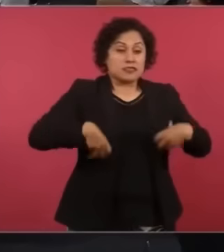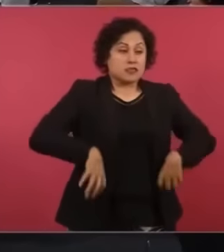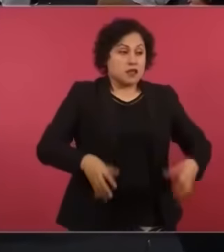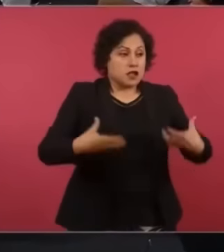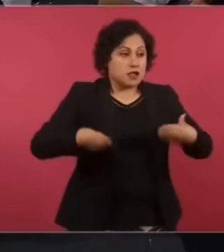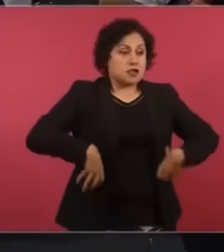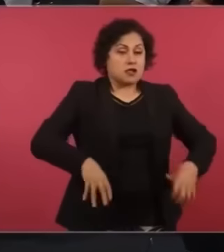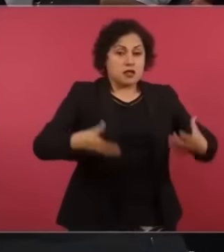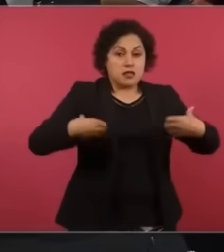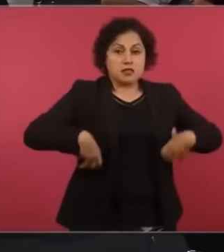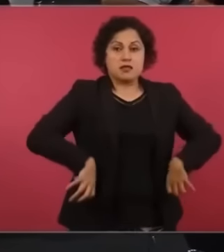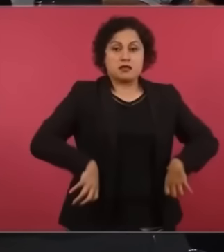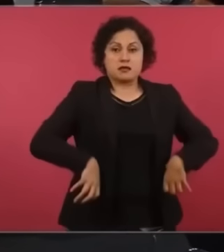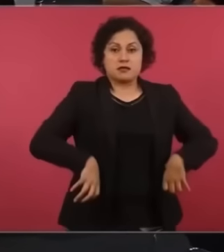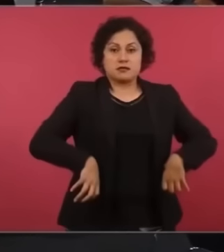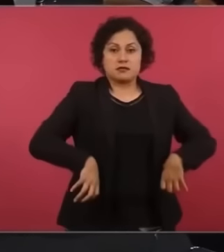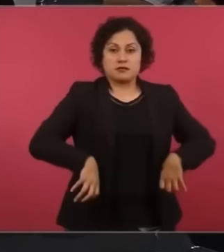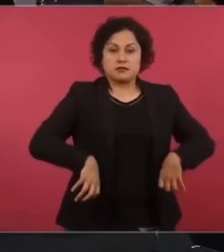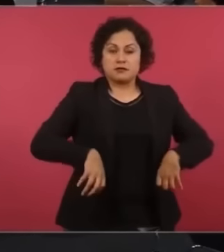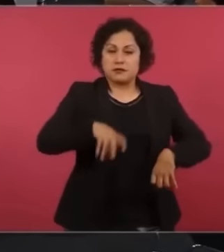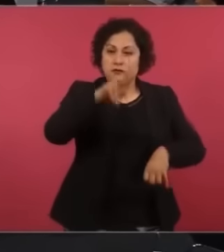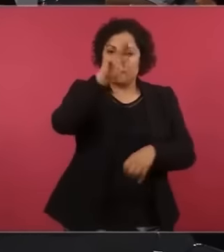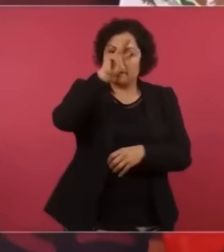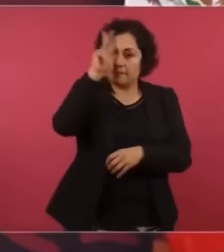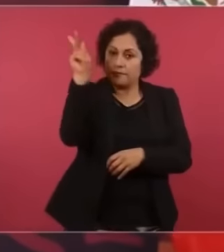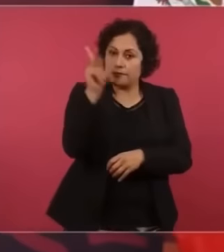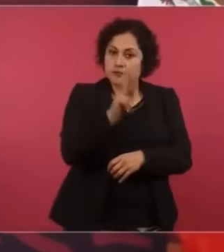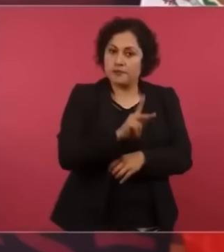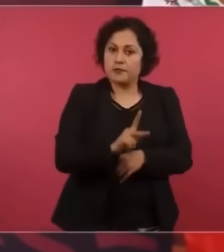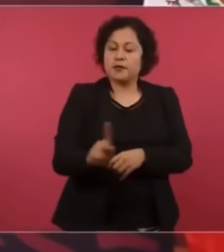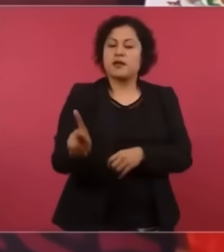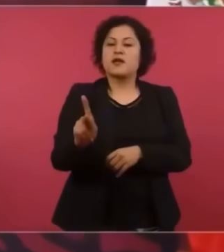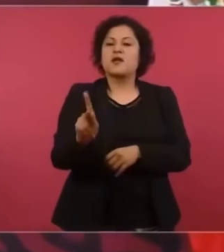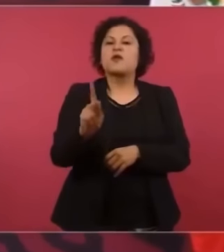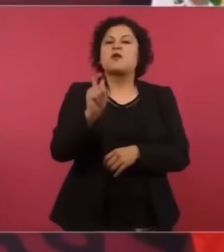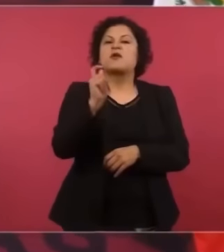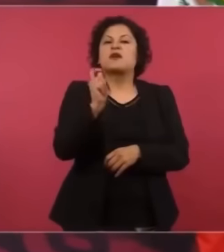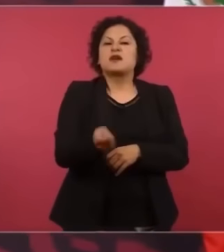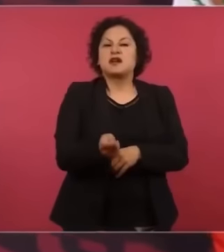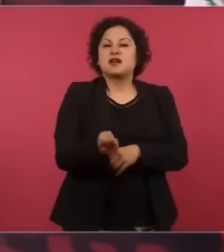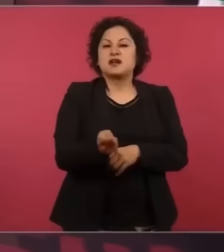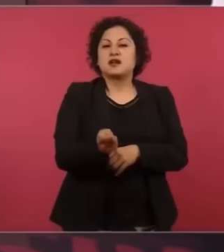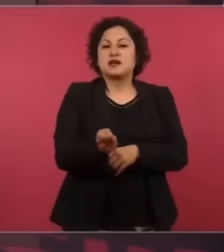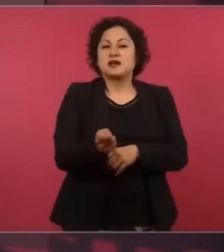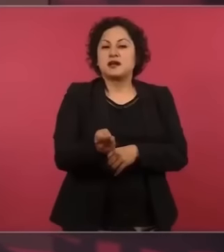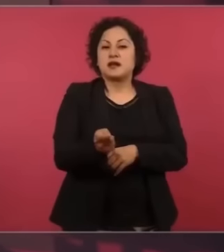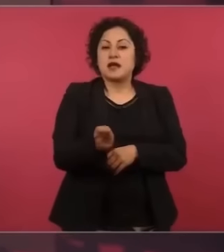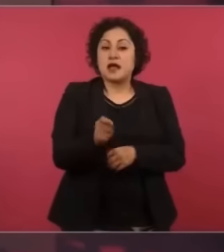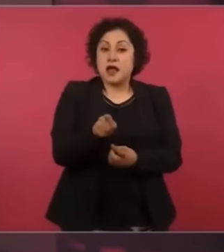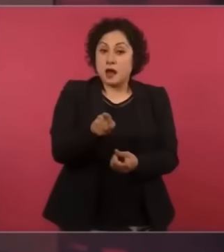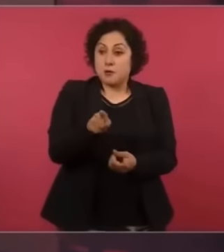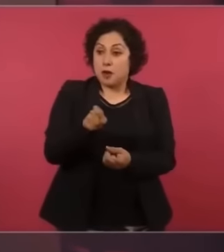también se quedaron con el presupuesto público,